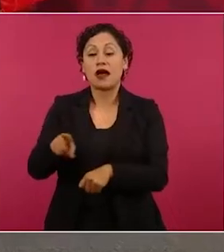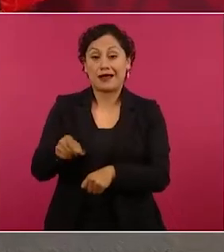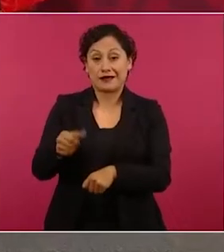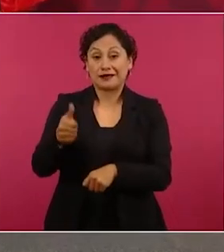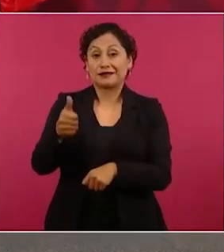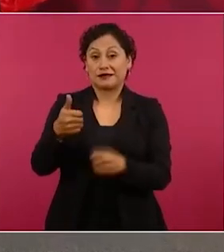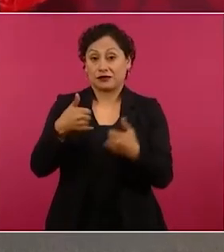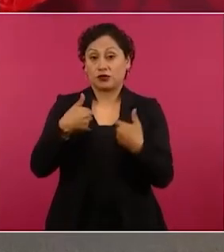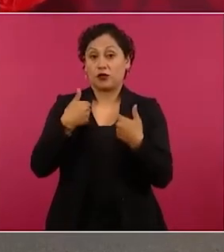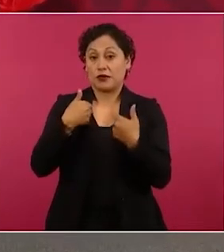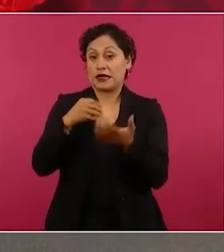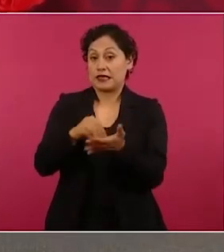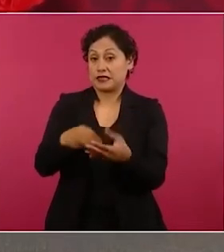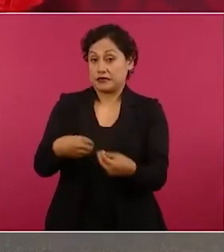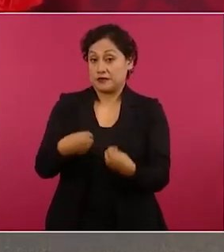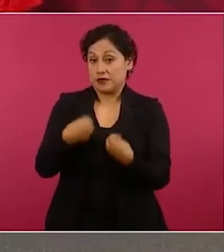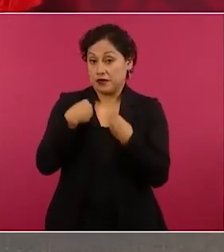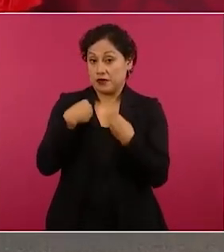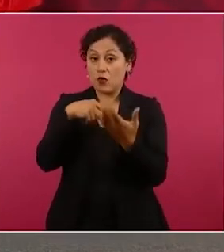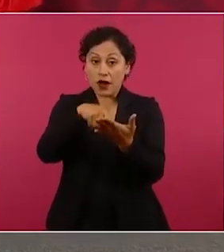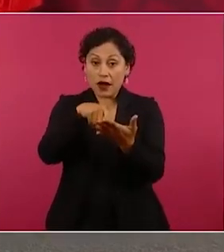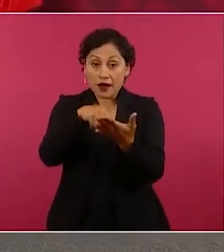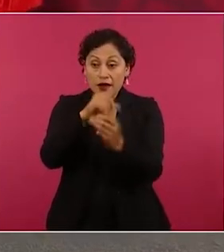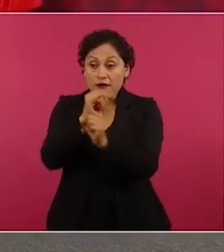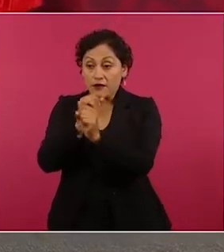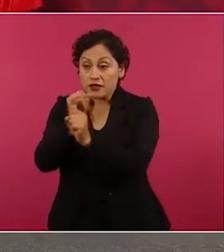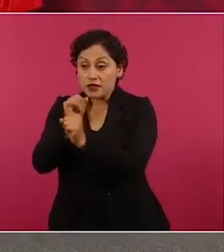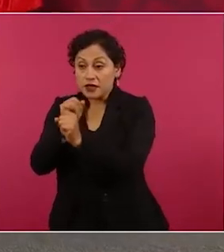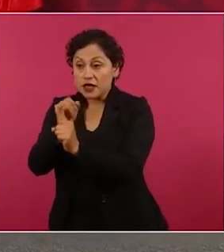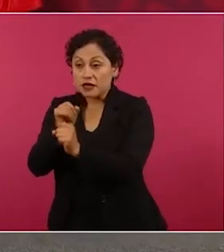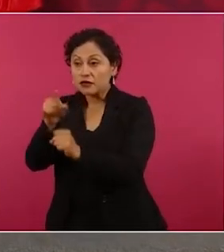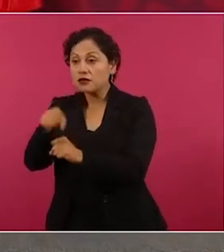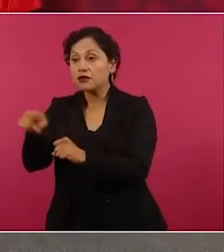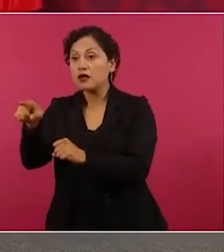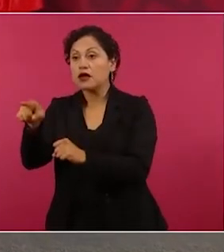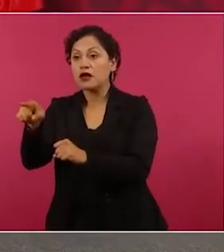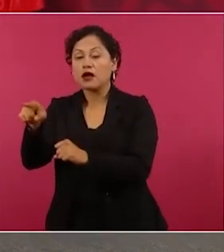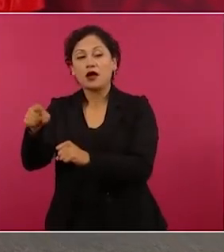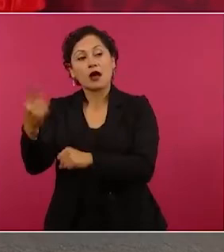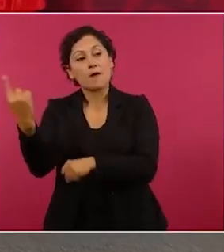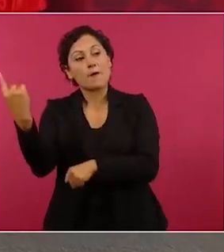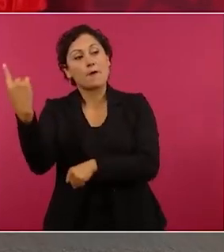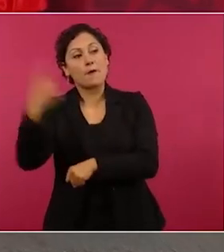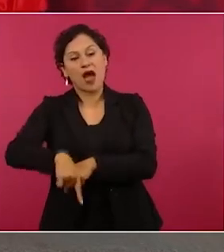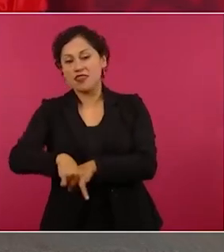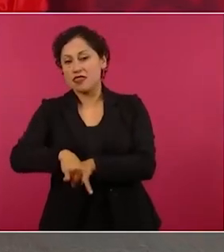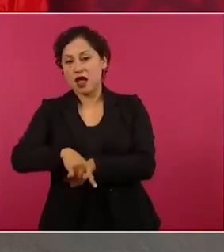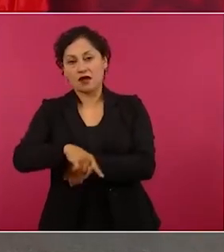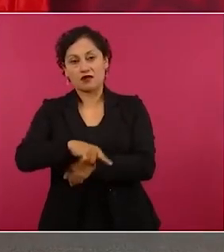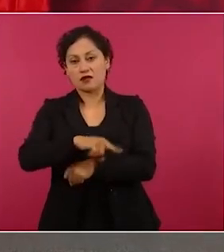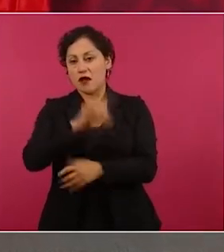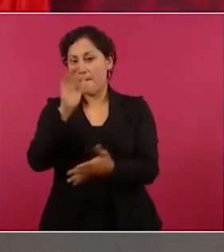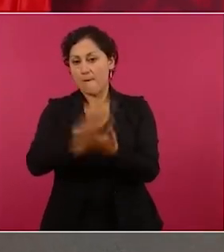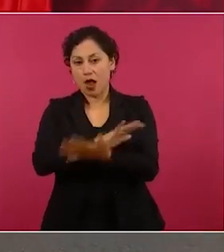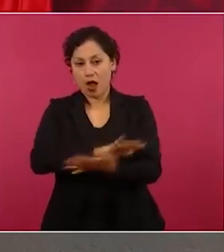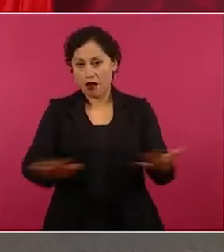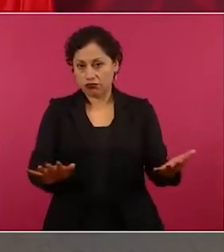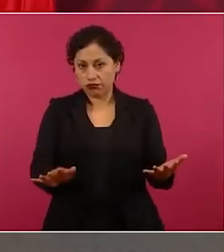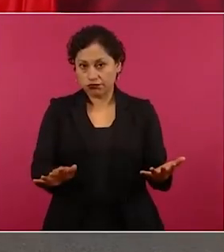y de acuerdo a la investigación que se hizo dieron la orden de desaparecerlos, eso está.